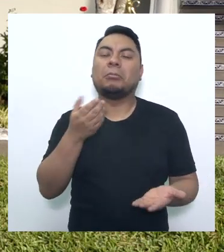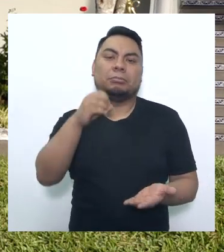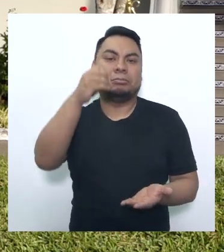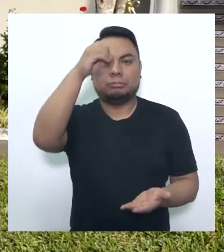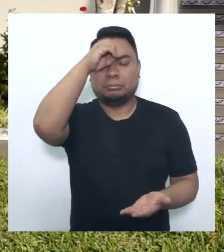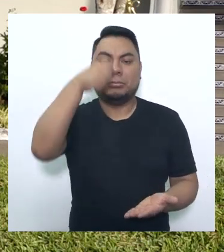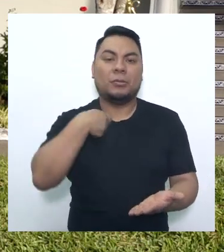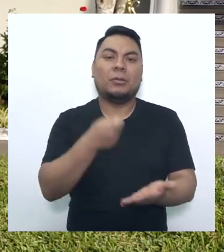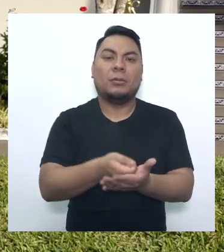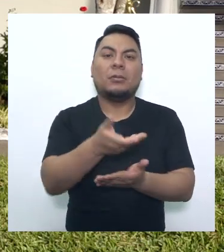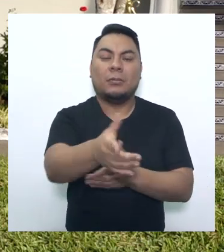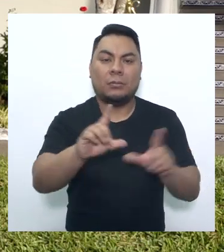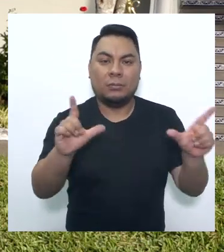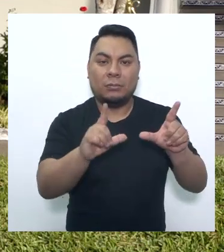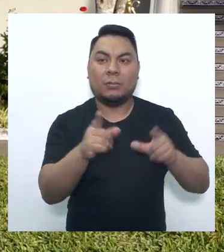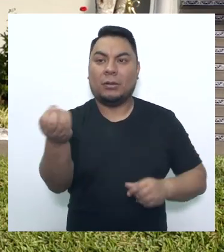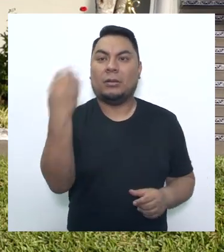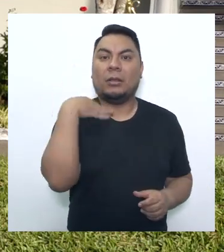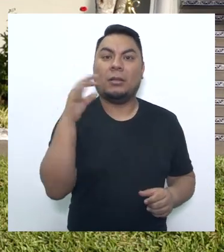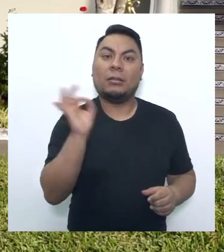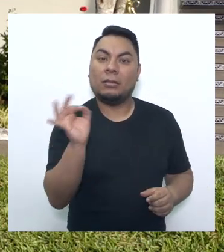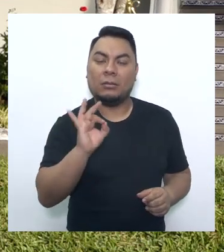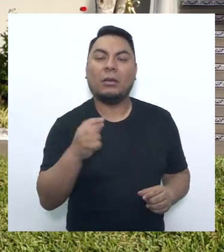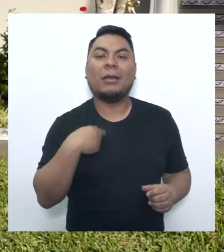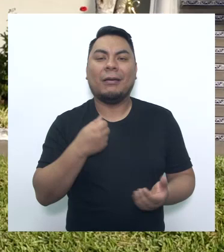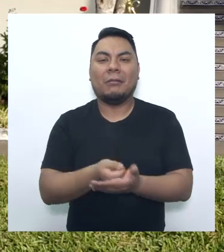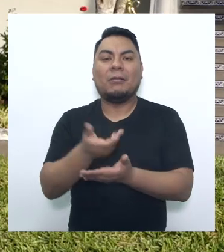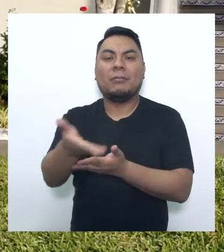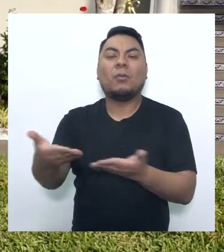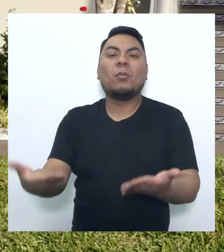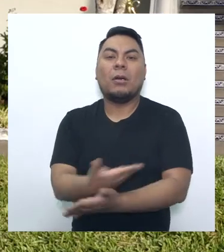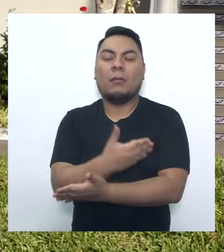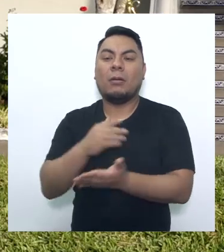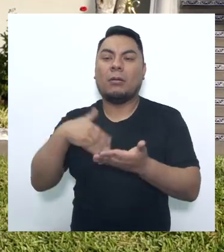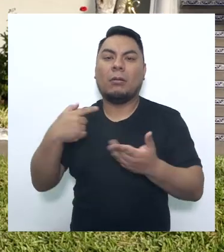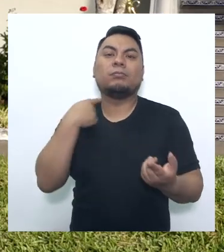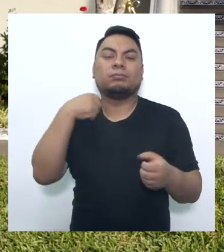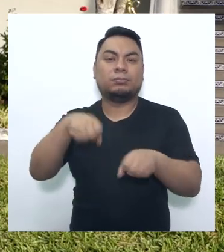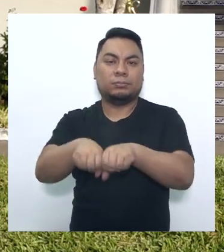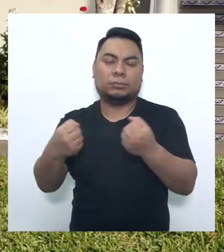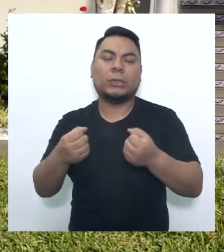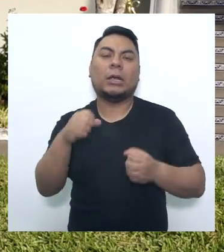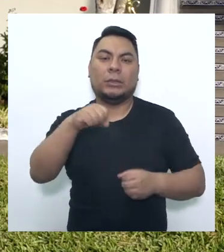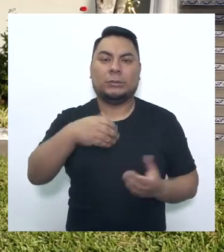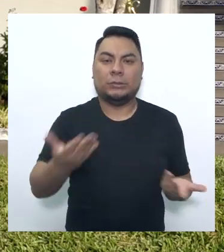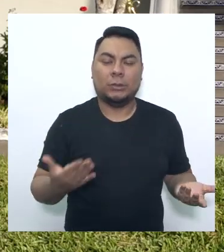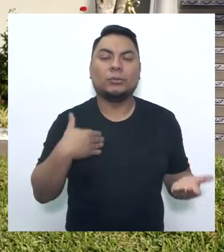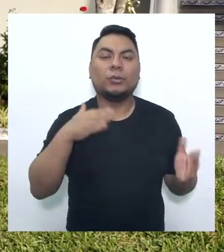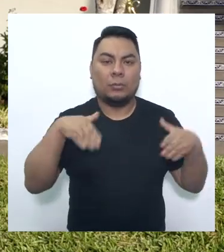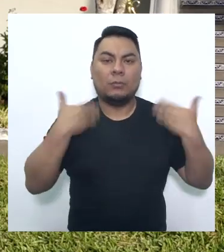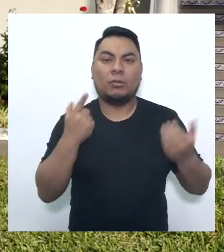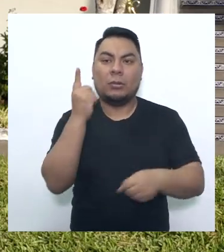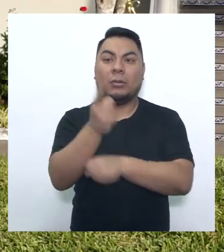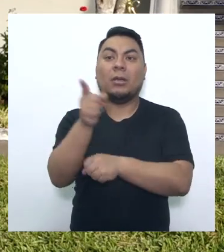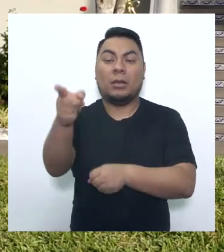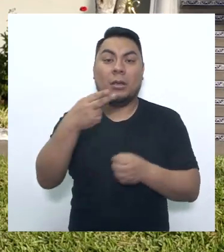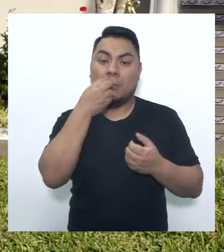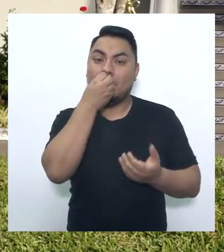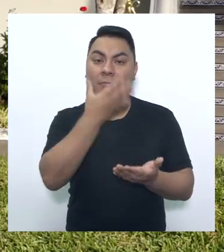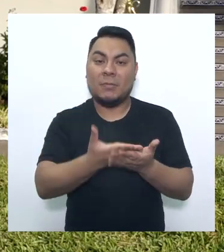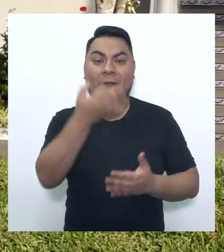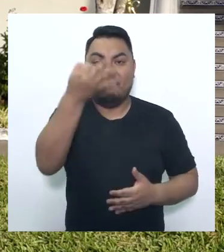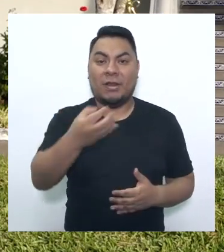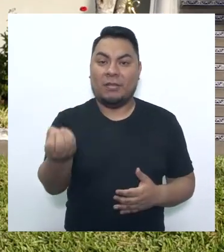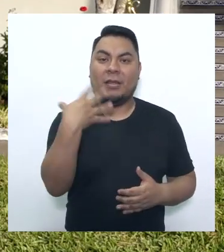era posible de advertir por parte del comprador y no ha sido honesto en